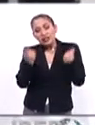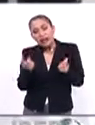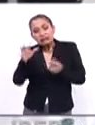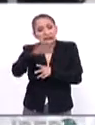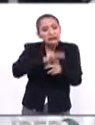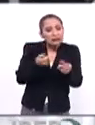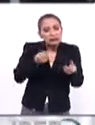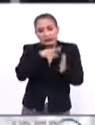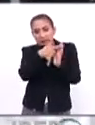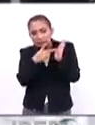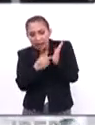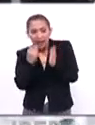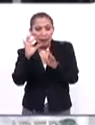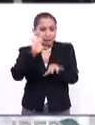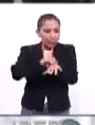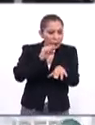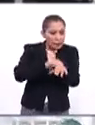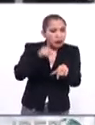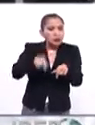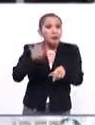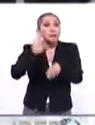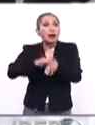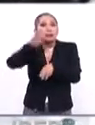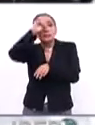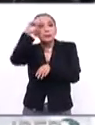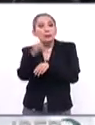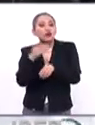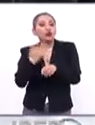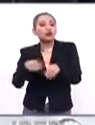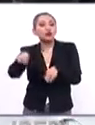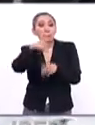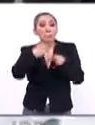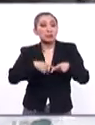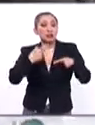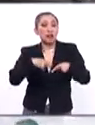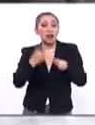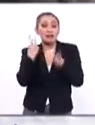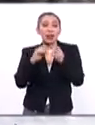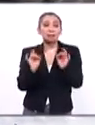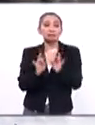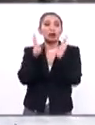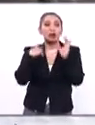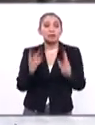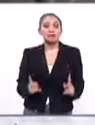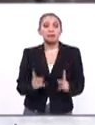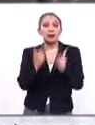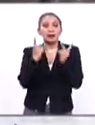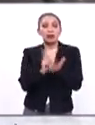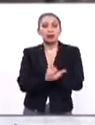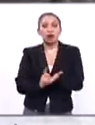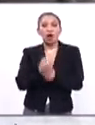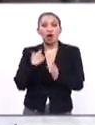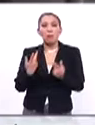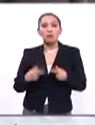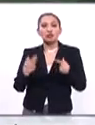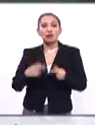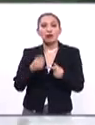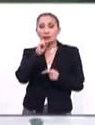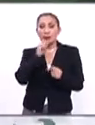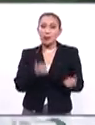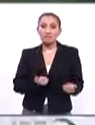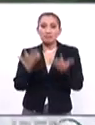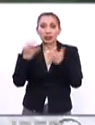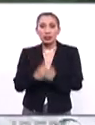y aspectos de regularización migratoria, se suma la vulnerabilidad de los migrantes ante fenómenos como el tráfico de drogas y la trata de personas.